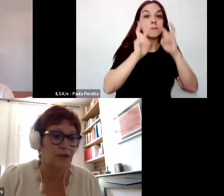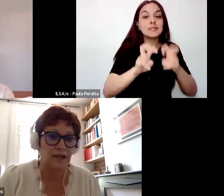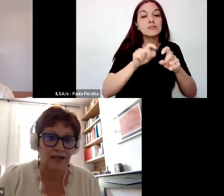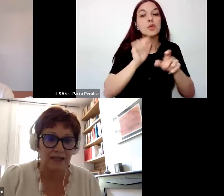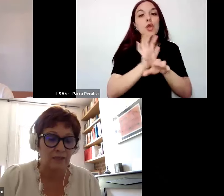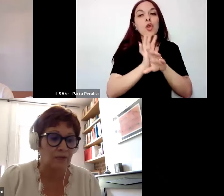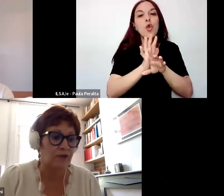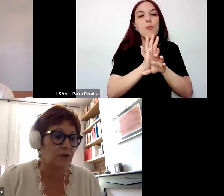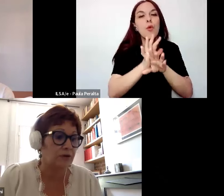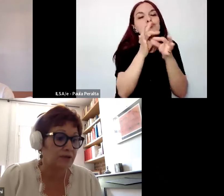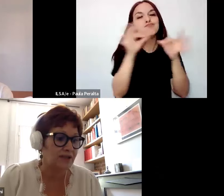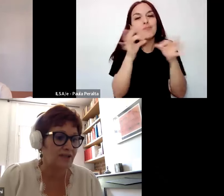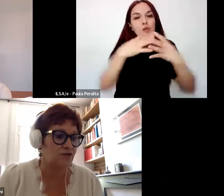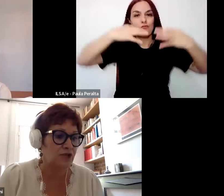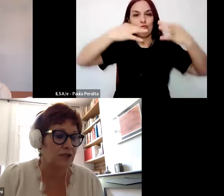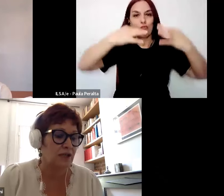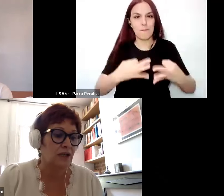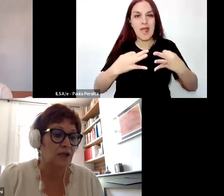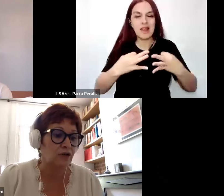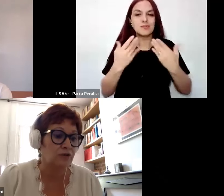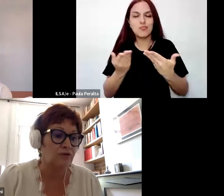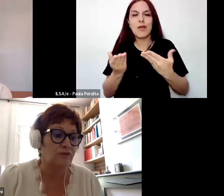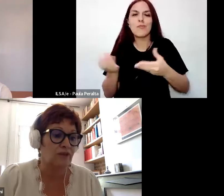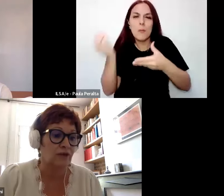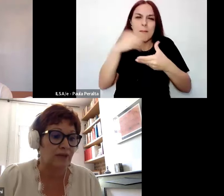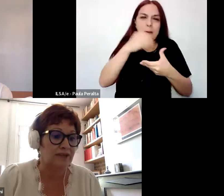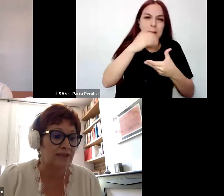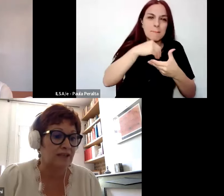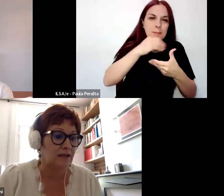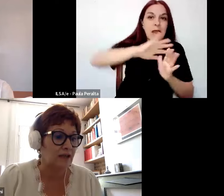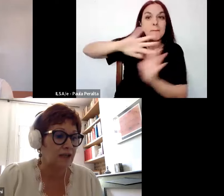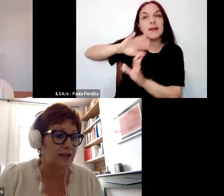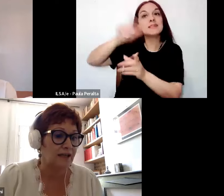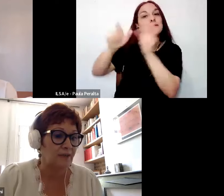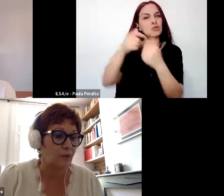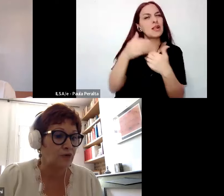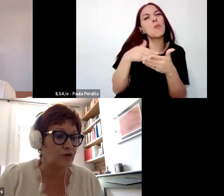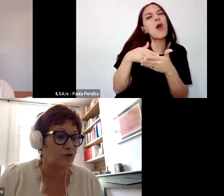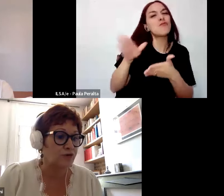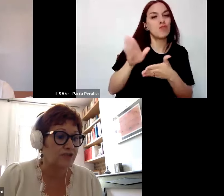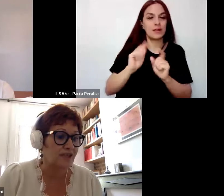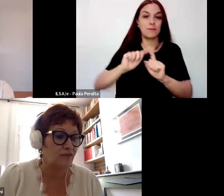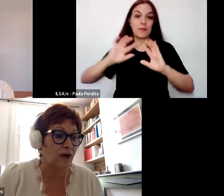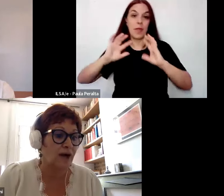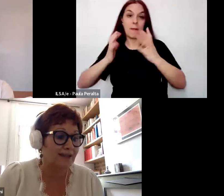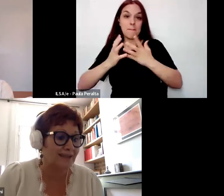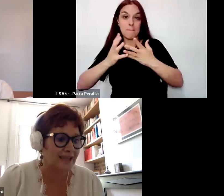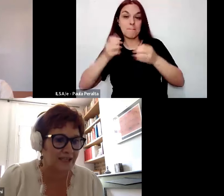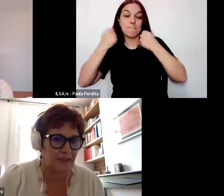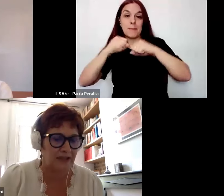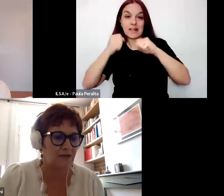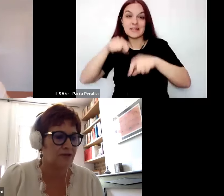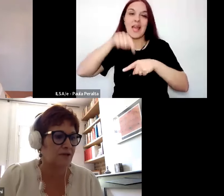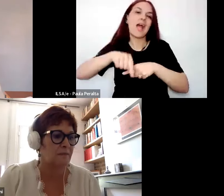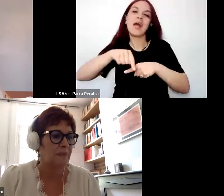formalizados, acumulables, independientes de los sujetos. Y en el universo de la práctica hay producción